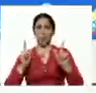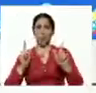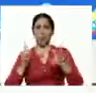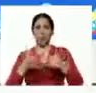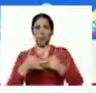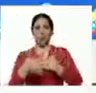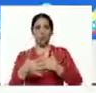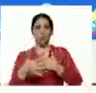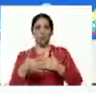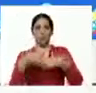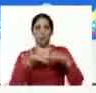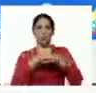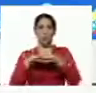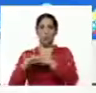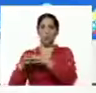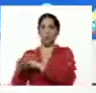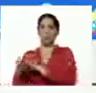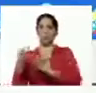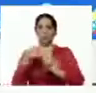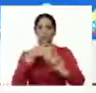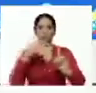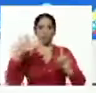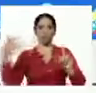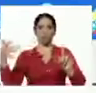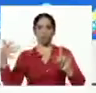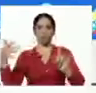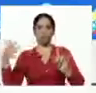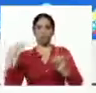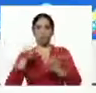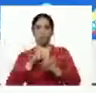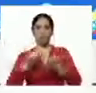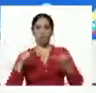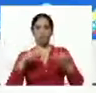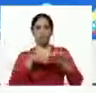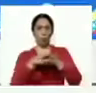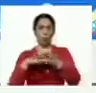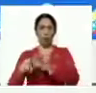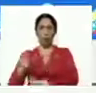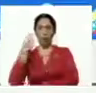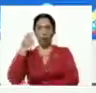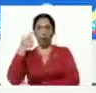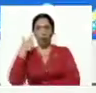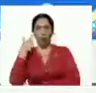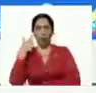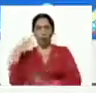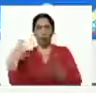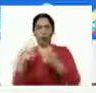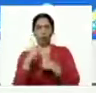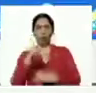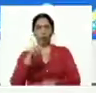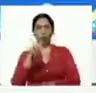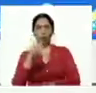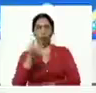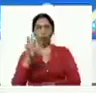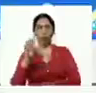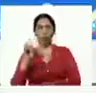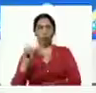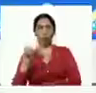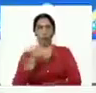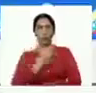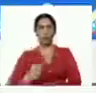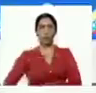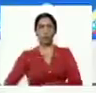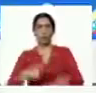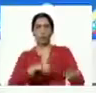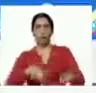almacenar cereales para almacenar el arroz allá está con Pedro Malaver presidente de Agropatria con